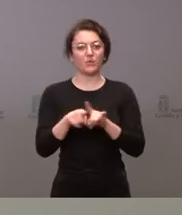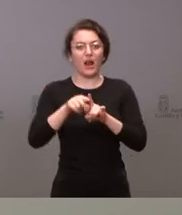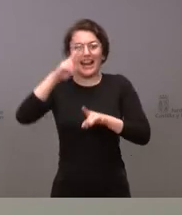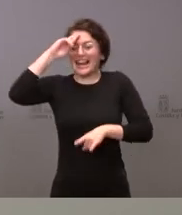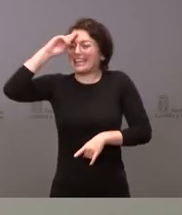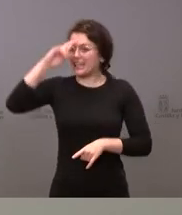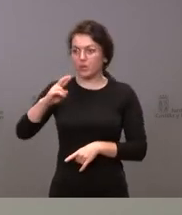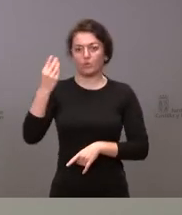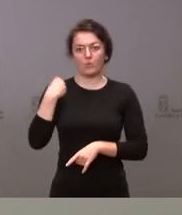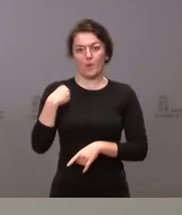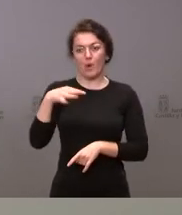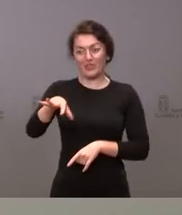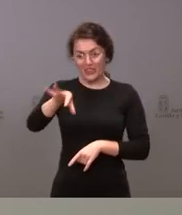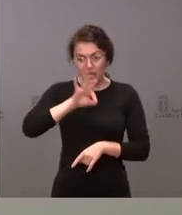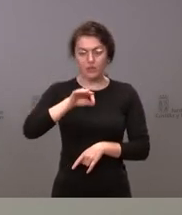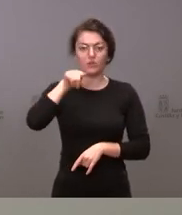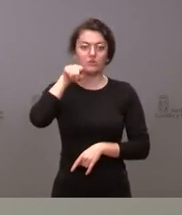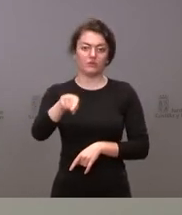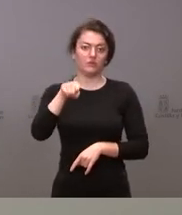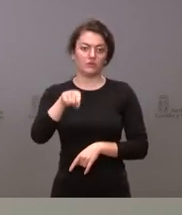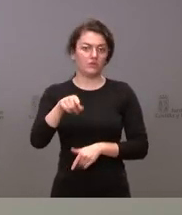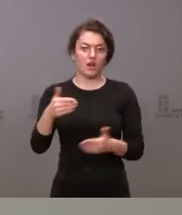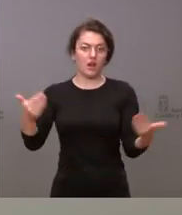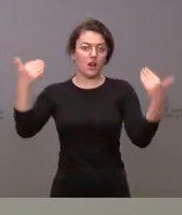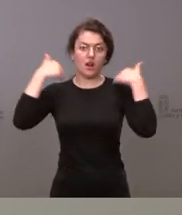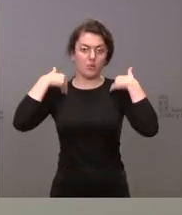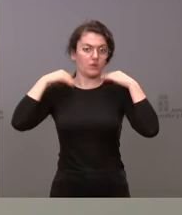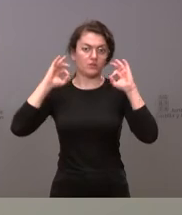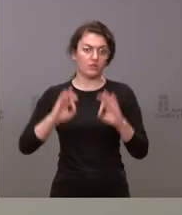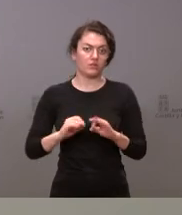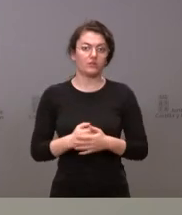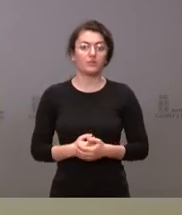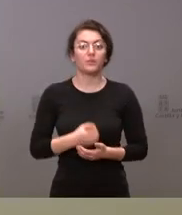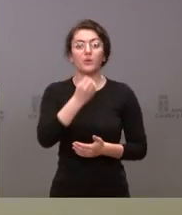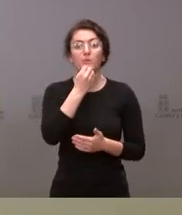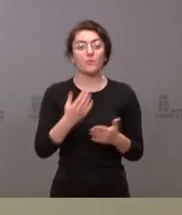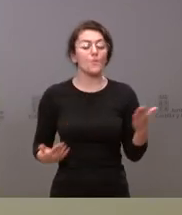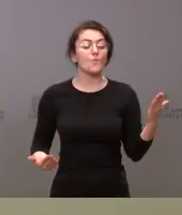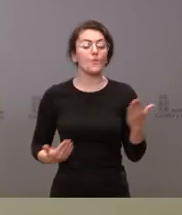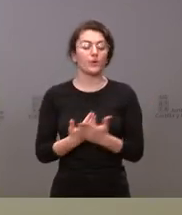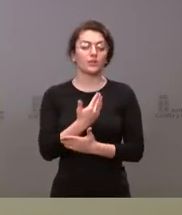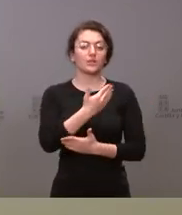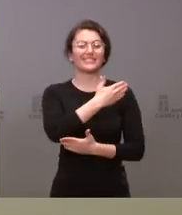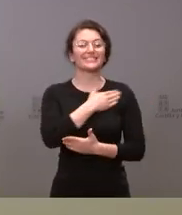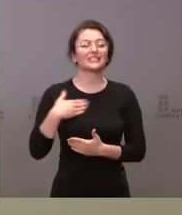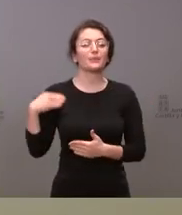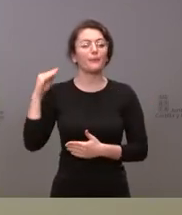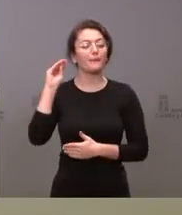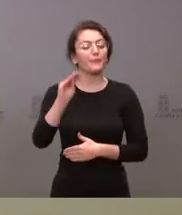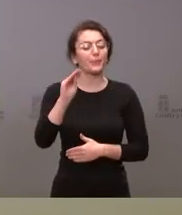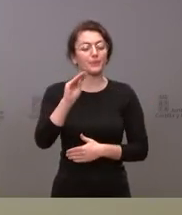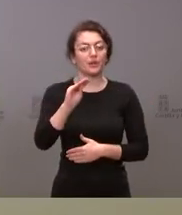en este caso pueda tomar el órgano que es competente para ello Sí, buenos días portavoz quería preguntarle buenos días